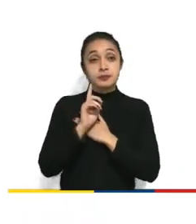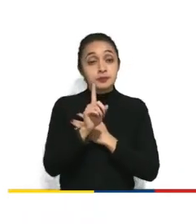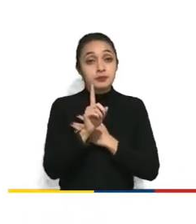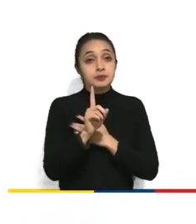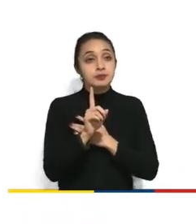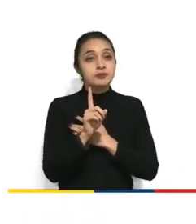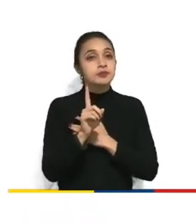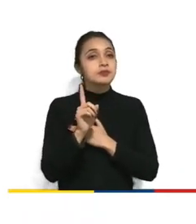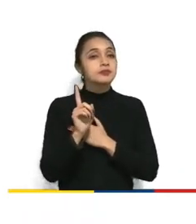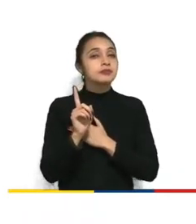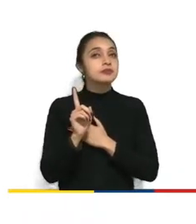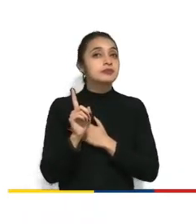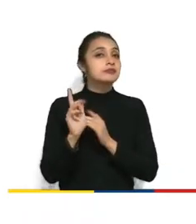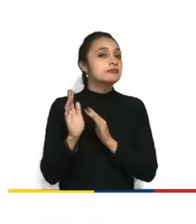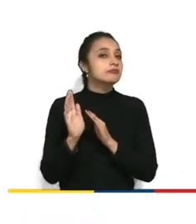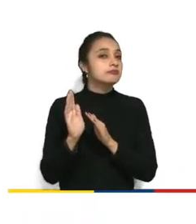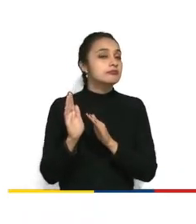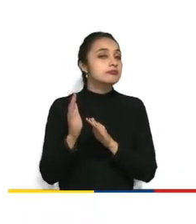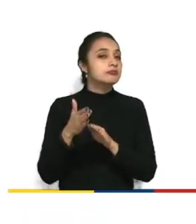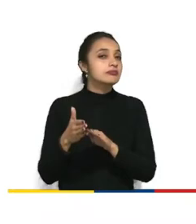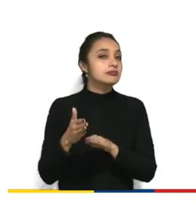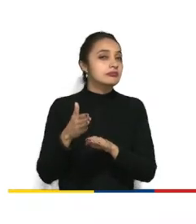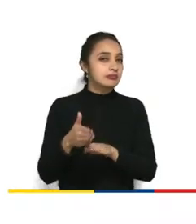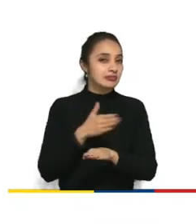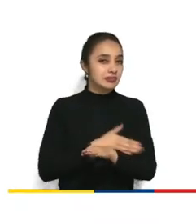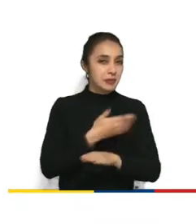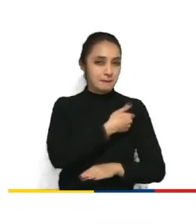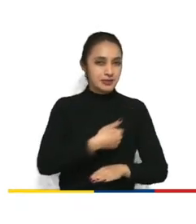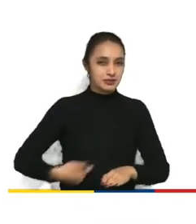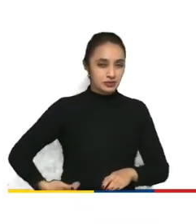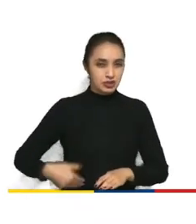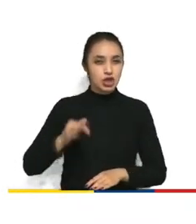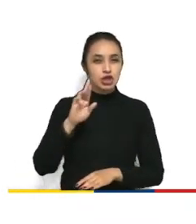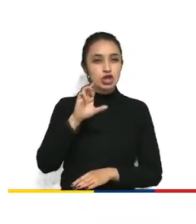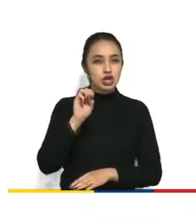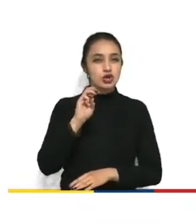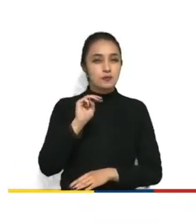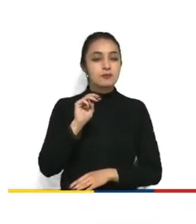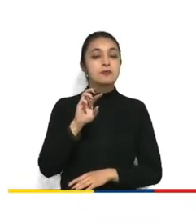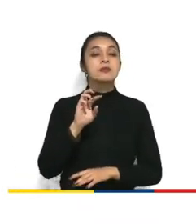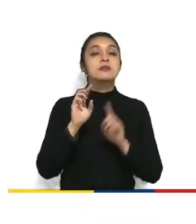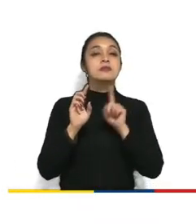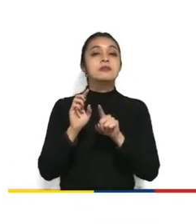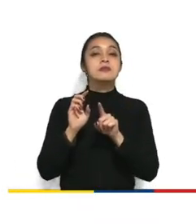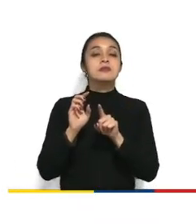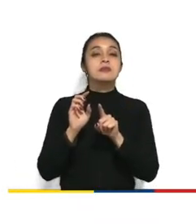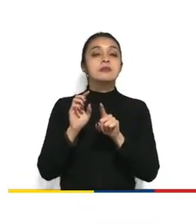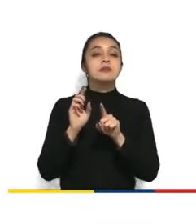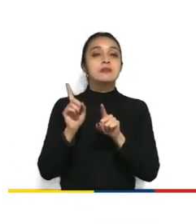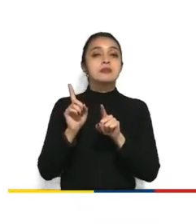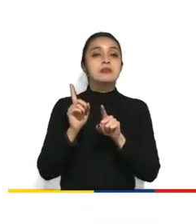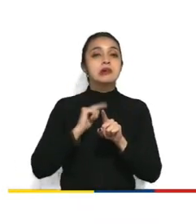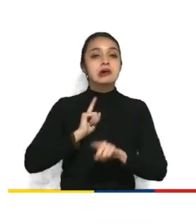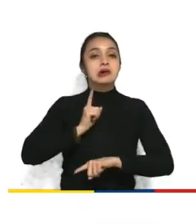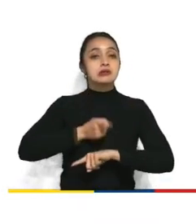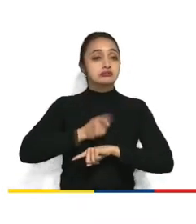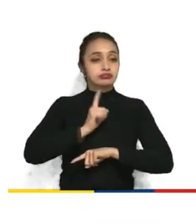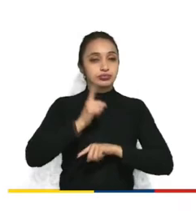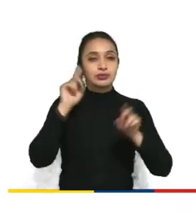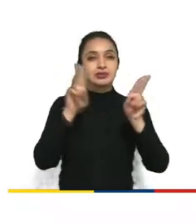una revocatoria por parte del presidente trump de la orden de internet abierta